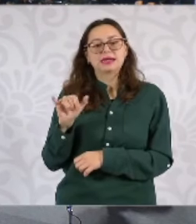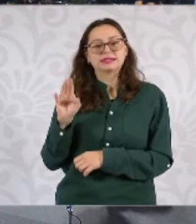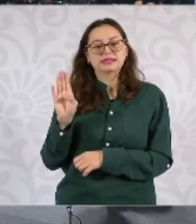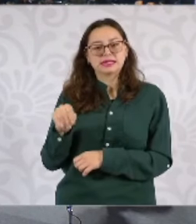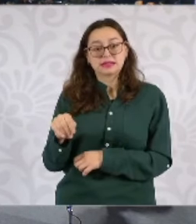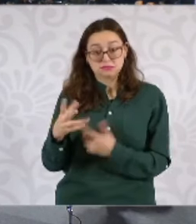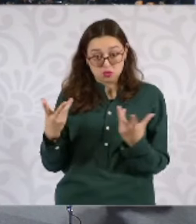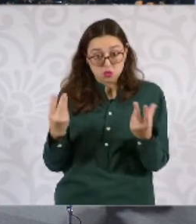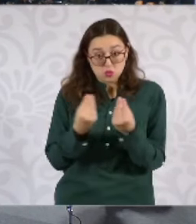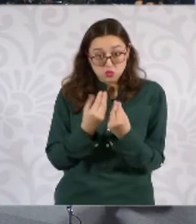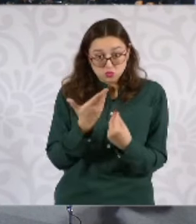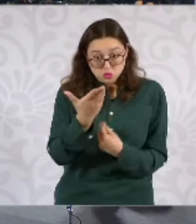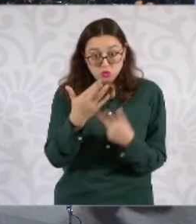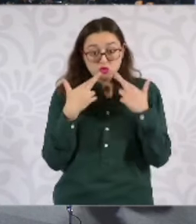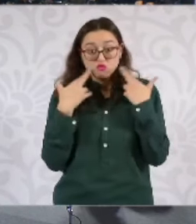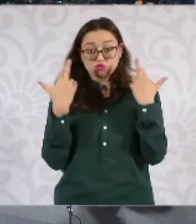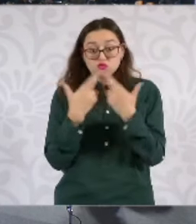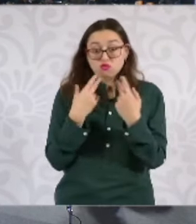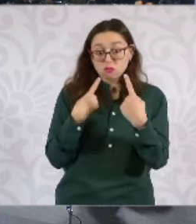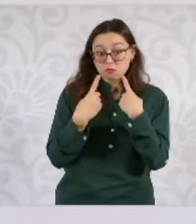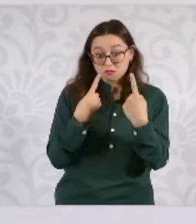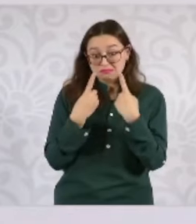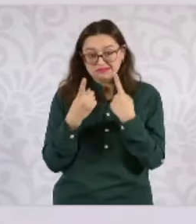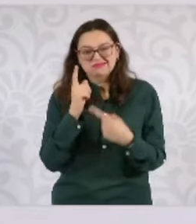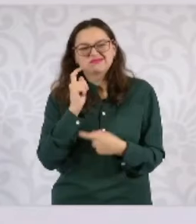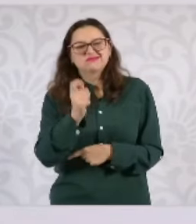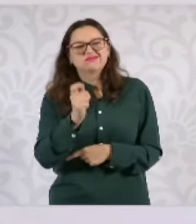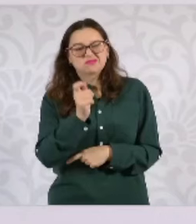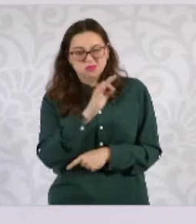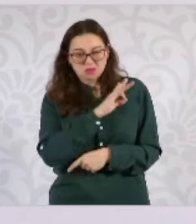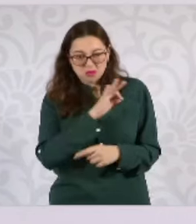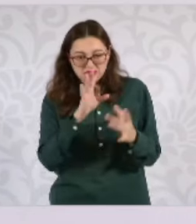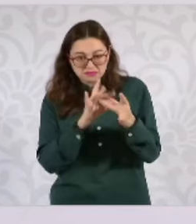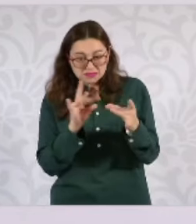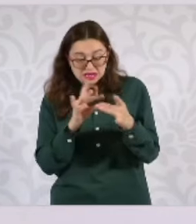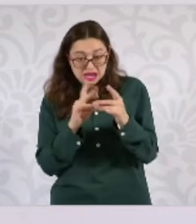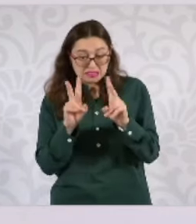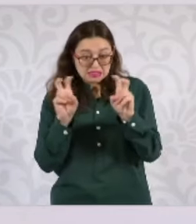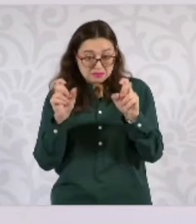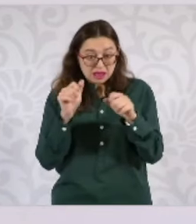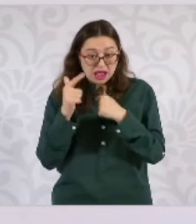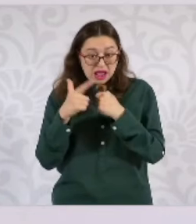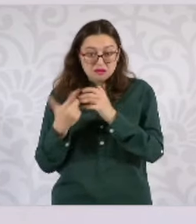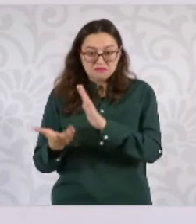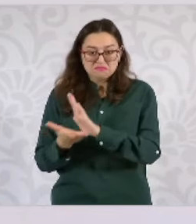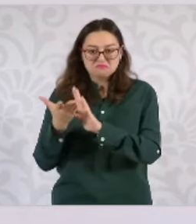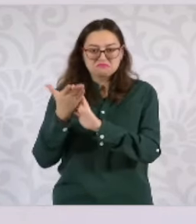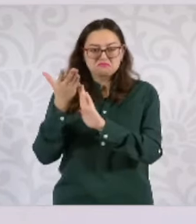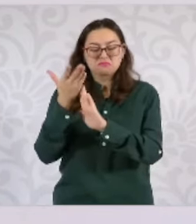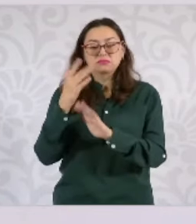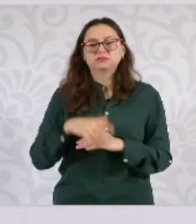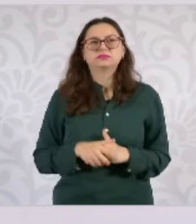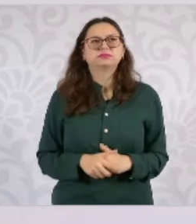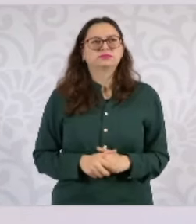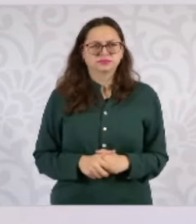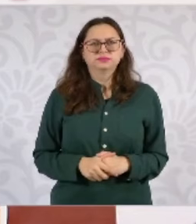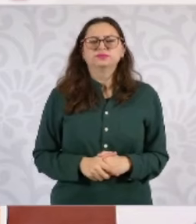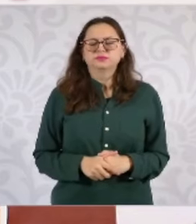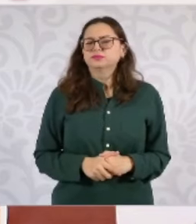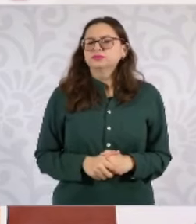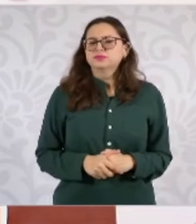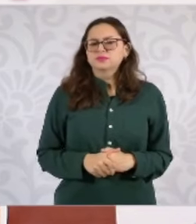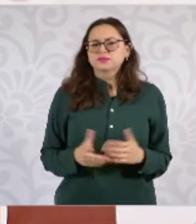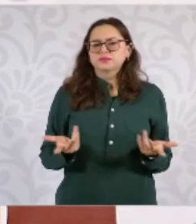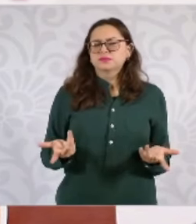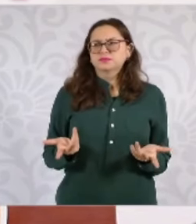empresas para algún proyecto de infraestructura? Sí, no hablamos en particular de sus empresas, salvo ahí donde